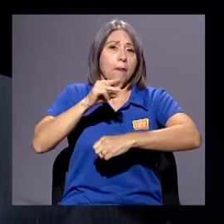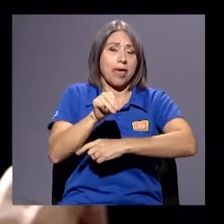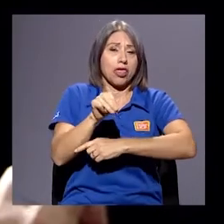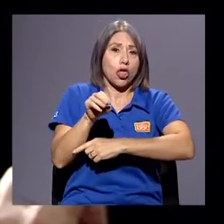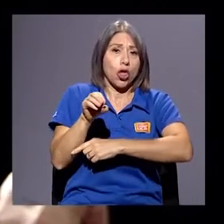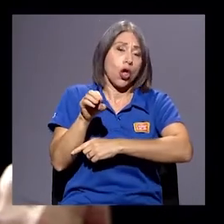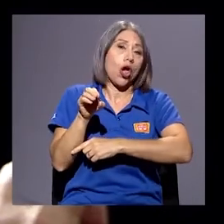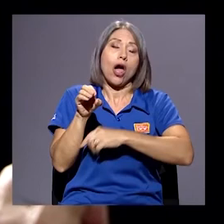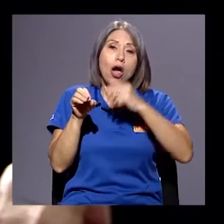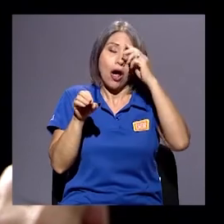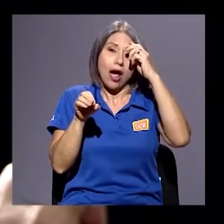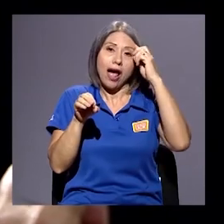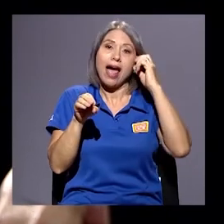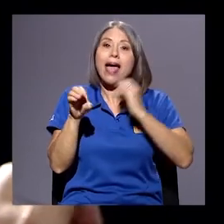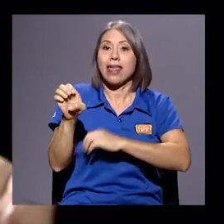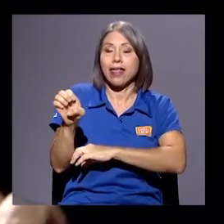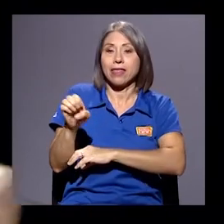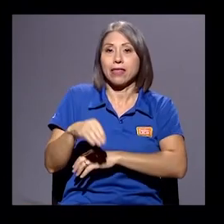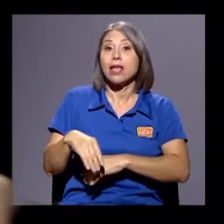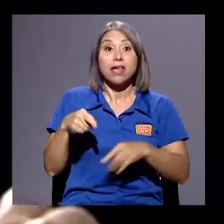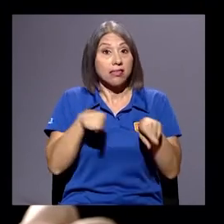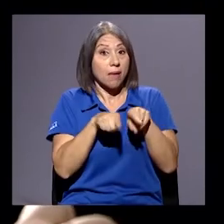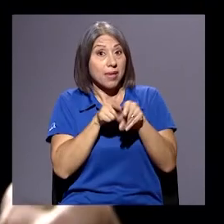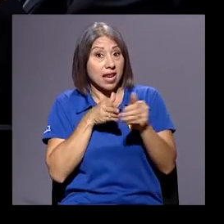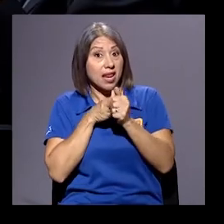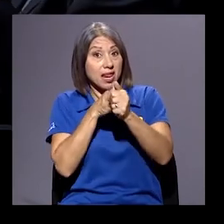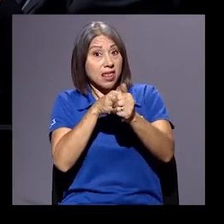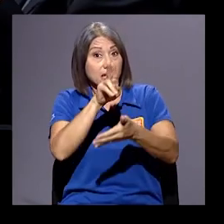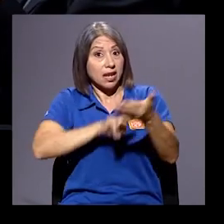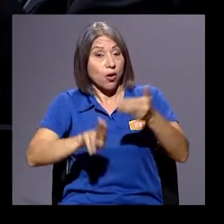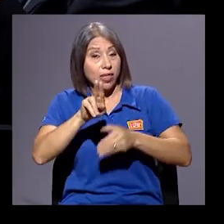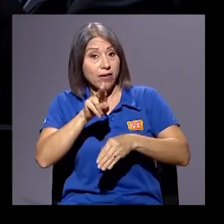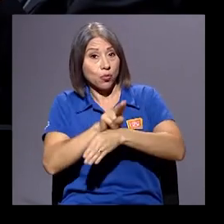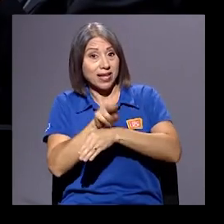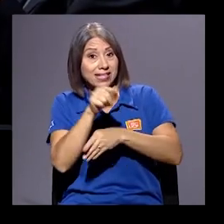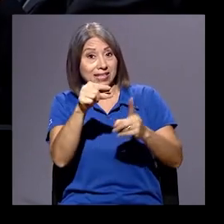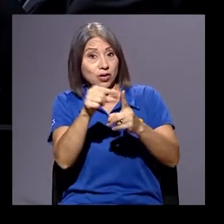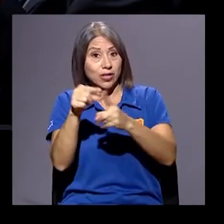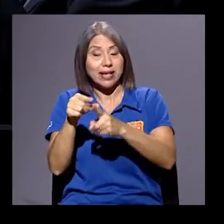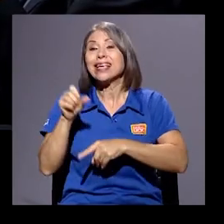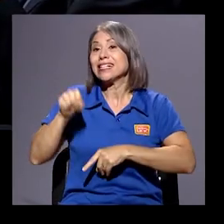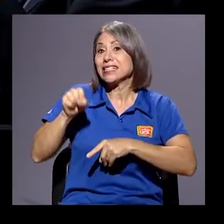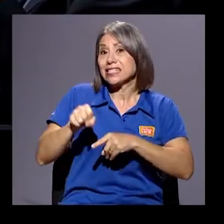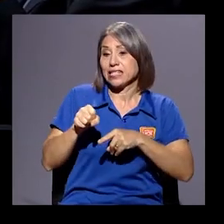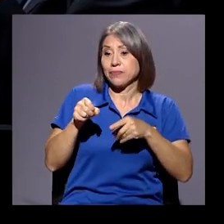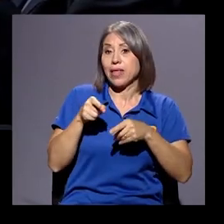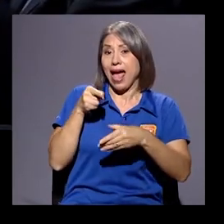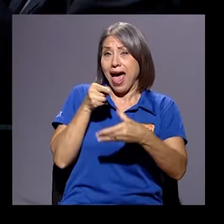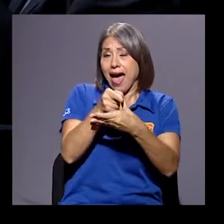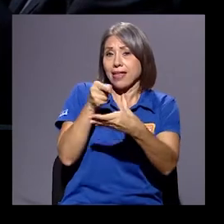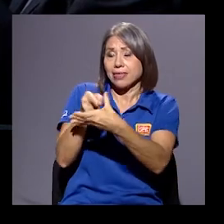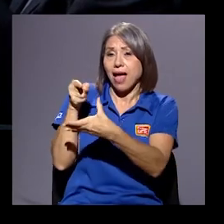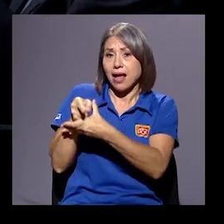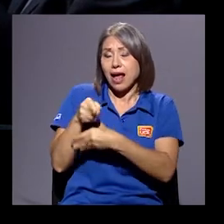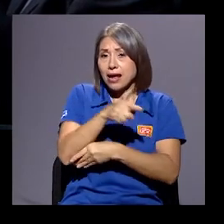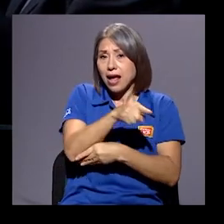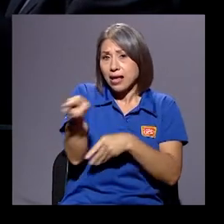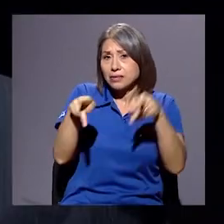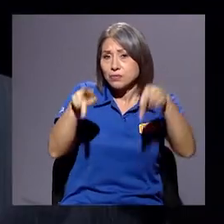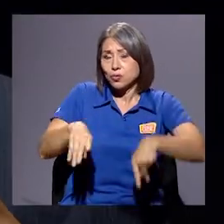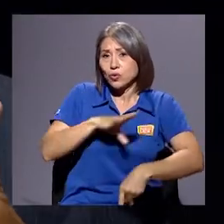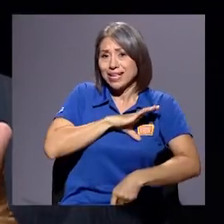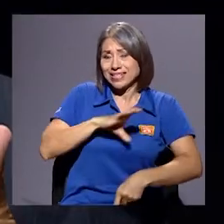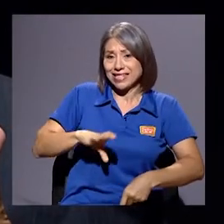academia también, Doral. Que atacan, por supuesto, que atacan a estos creyentes como expresiones terribles,